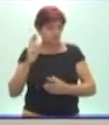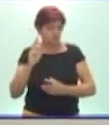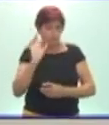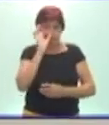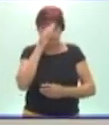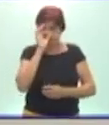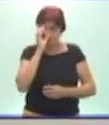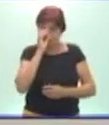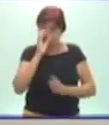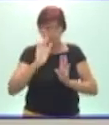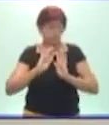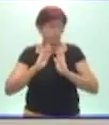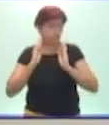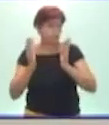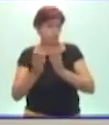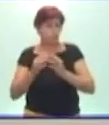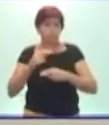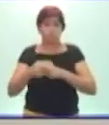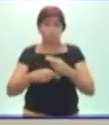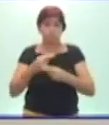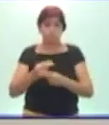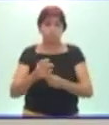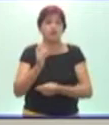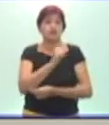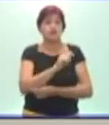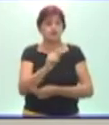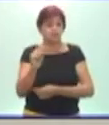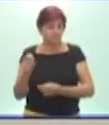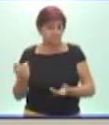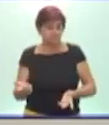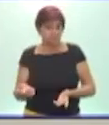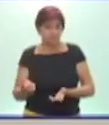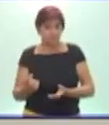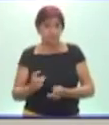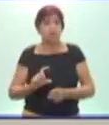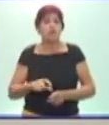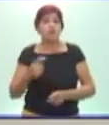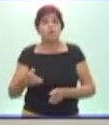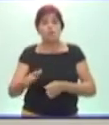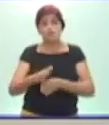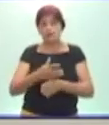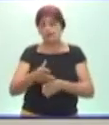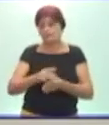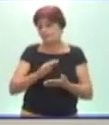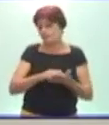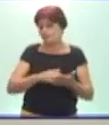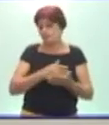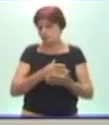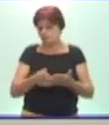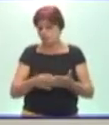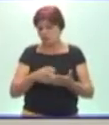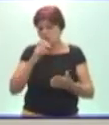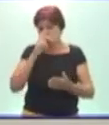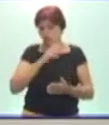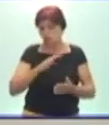los momentos son educativos. ¿Cuál es la diferencia en el horario del niño que está en edad escolar? Bueno, en la